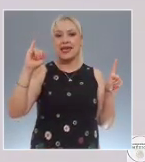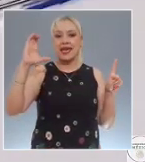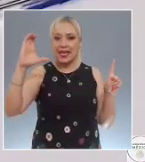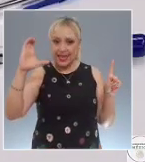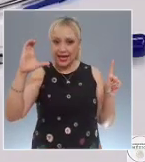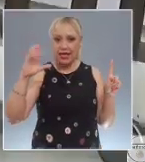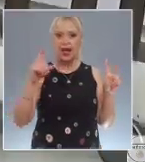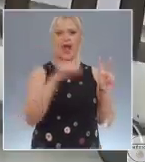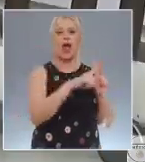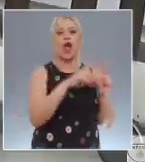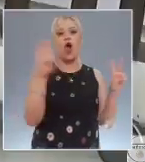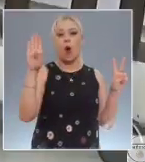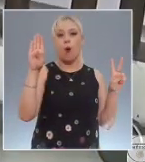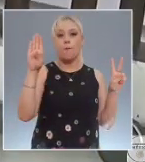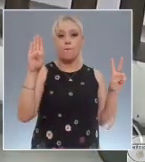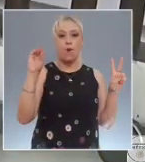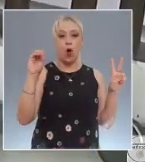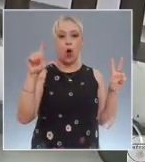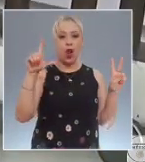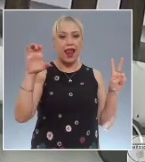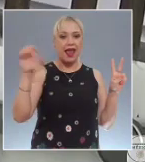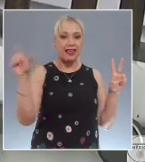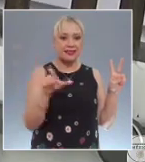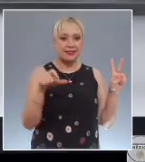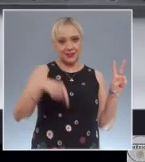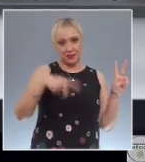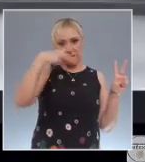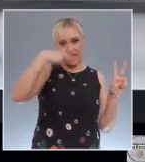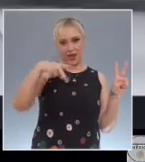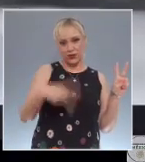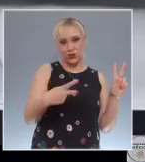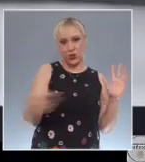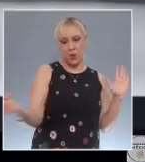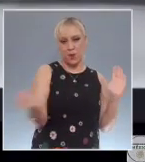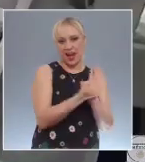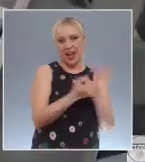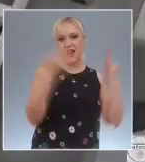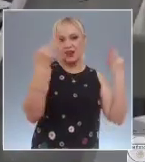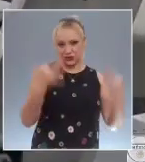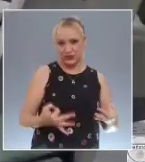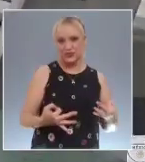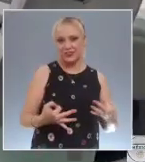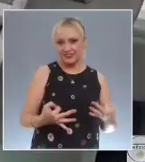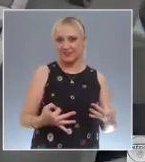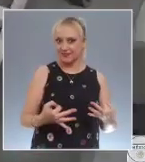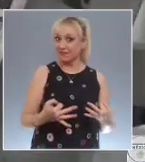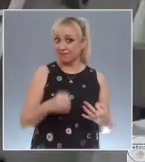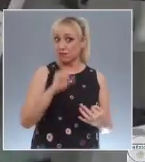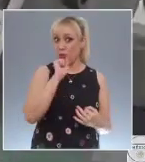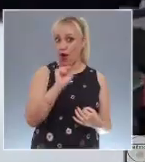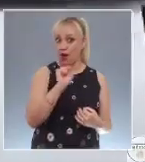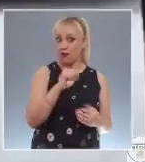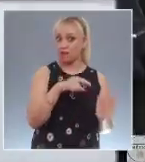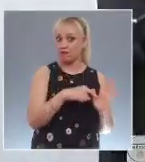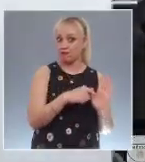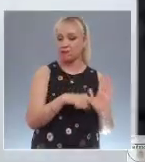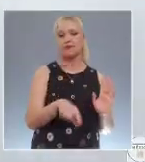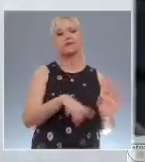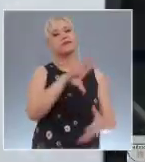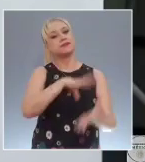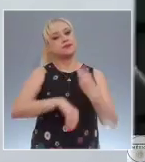que además se producen en México. El estudio completo con la comparación de otros útiles escolares como lápices,